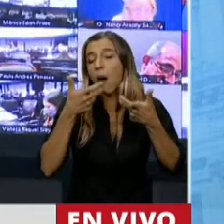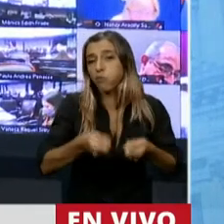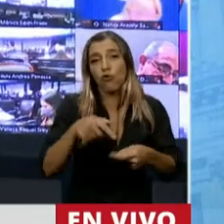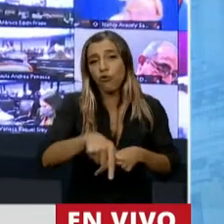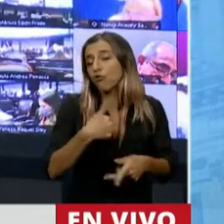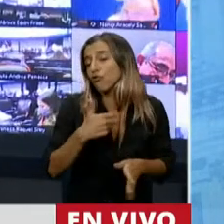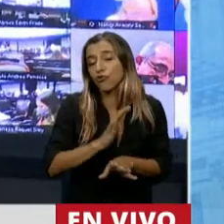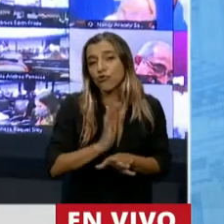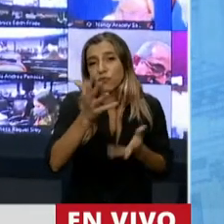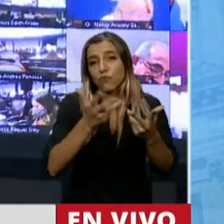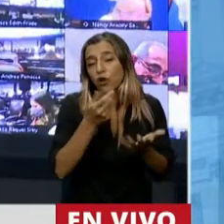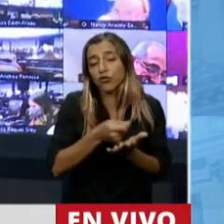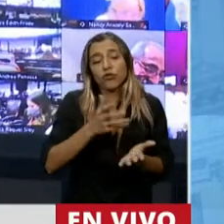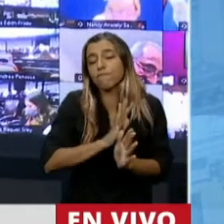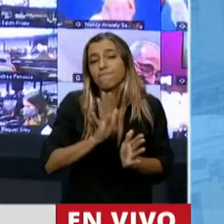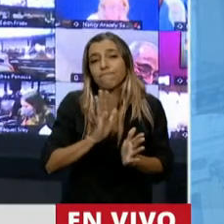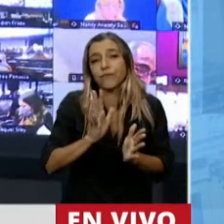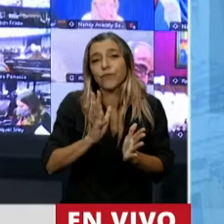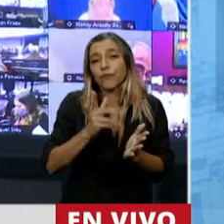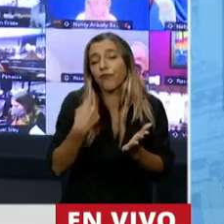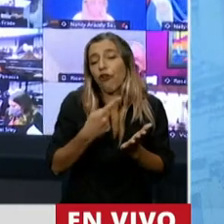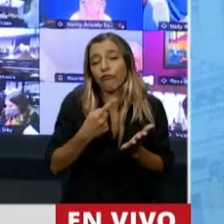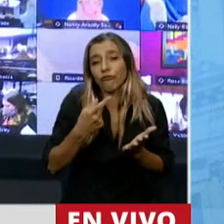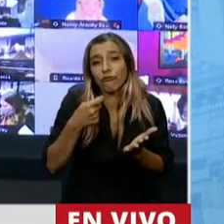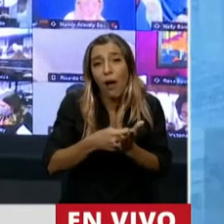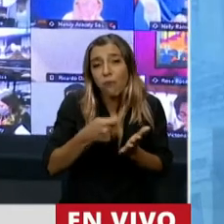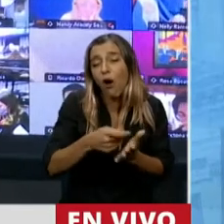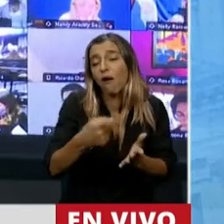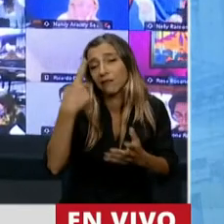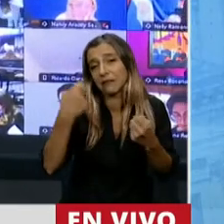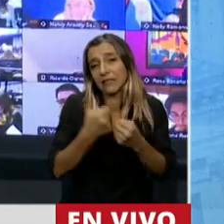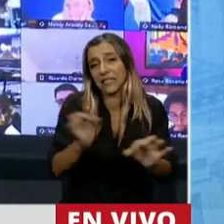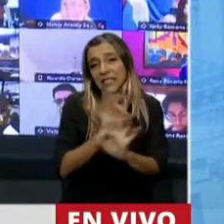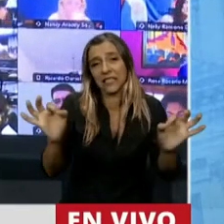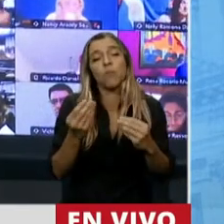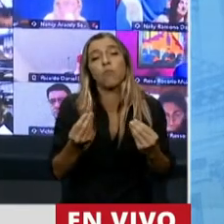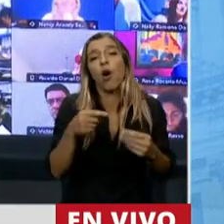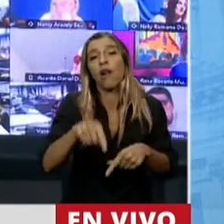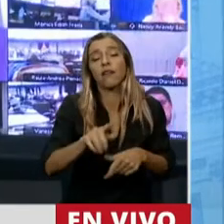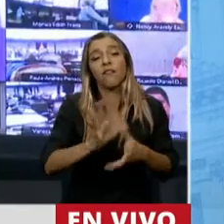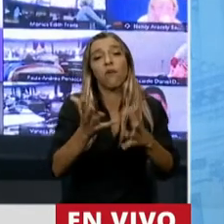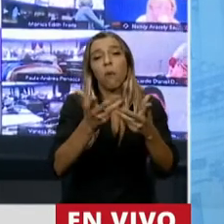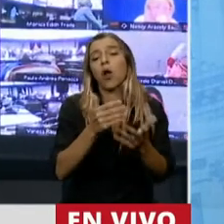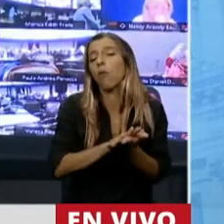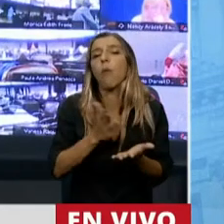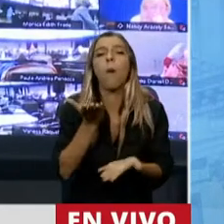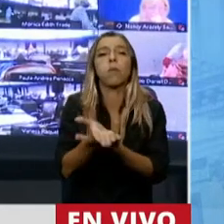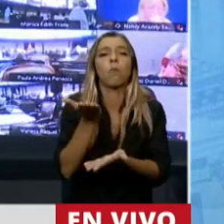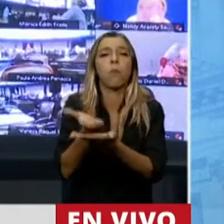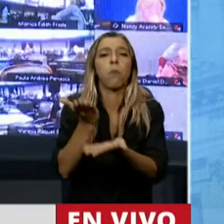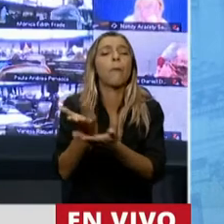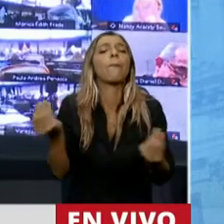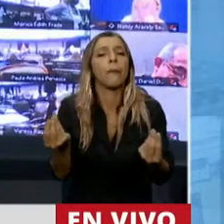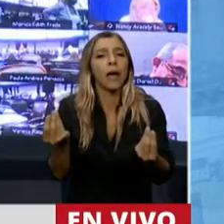Porque es la caja de la política que pide y pide y no sacrifica nada a cambio. La Argentina, el Estado